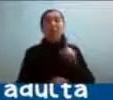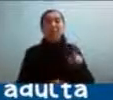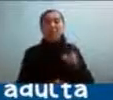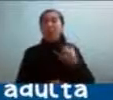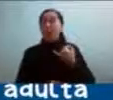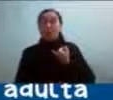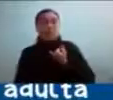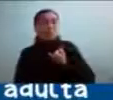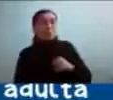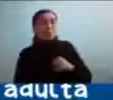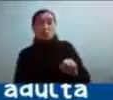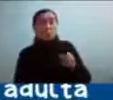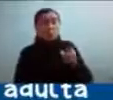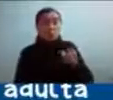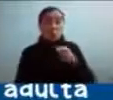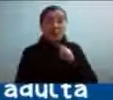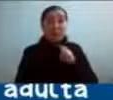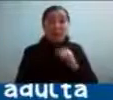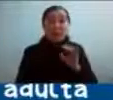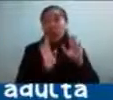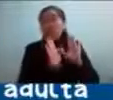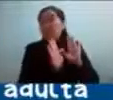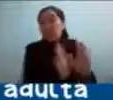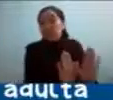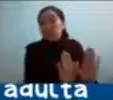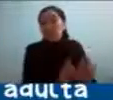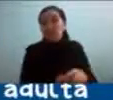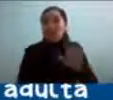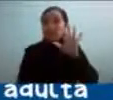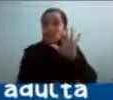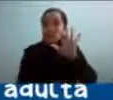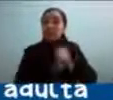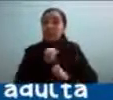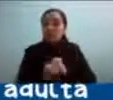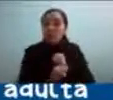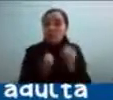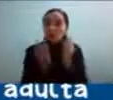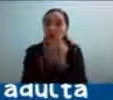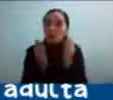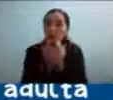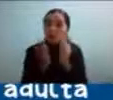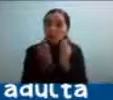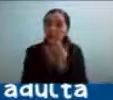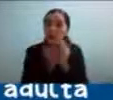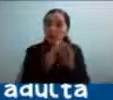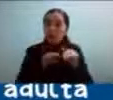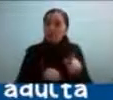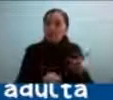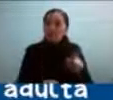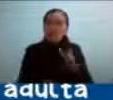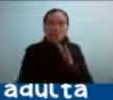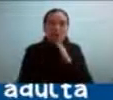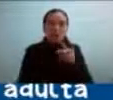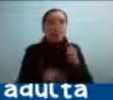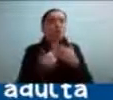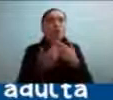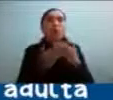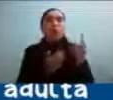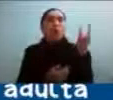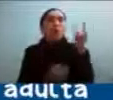interesa y tampoco me imaginaba cinco años estudiando lo mismo o tampoco las cosas que me interesaban no se enseñaban en ninguna universidad